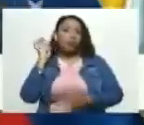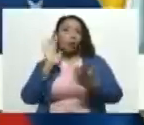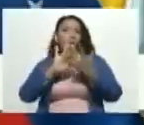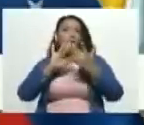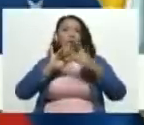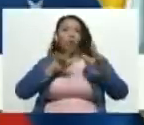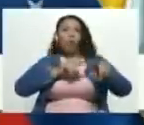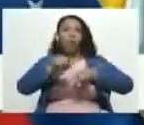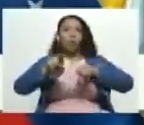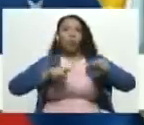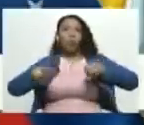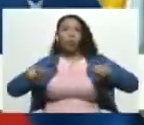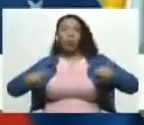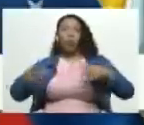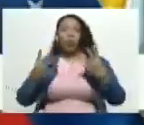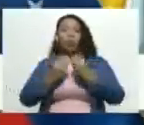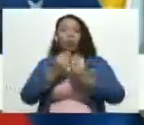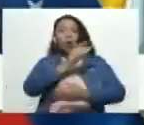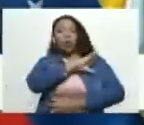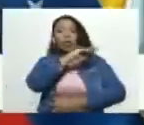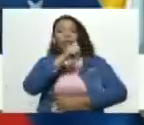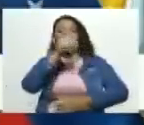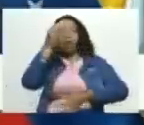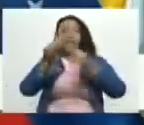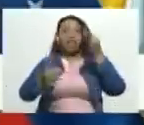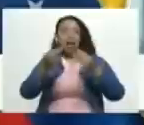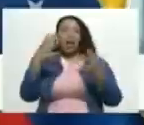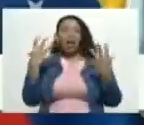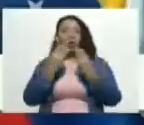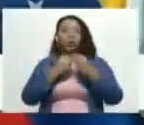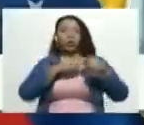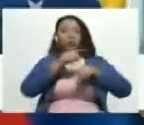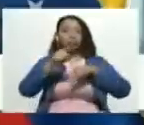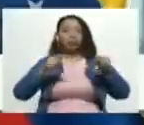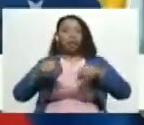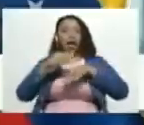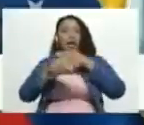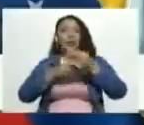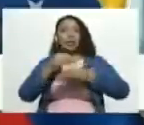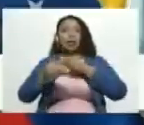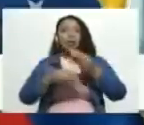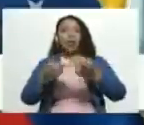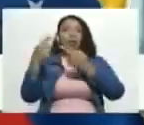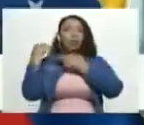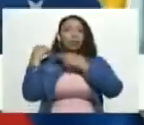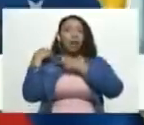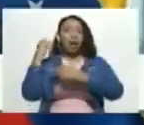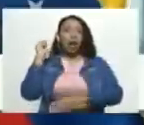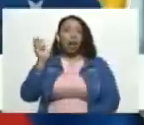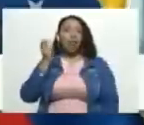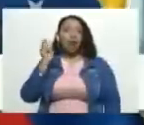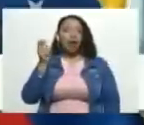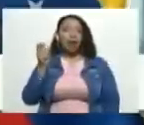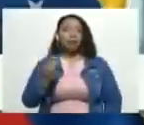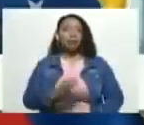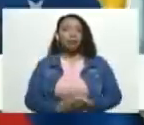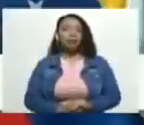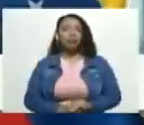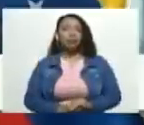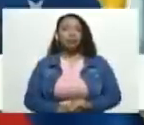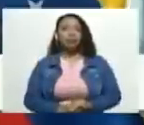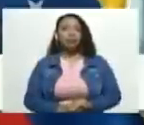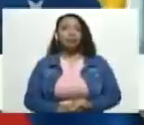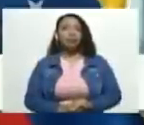permanente con nuestros directores y fiscales los cuales le hemos encargado esta tarea que